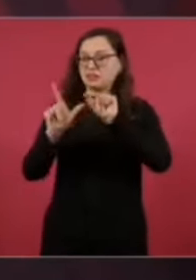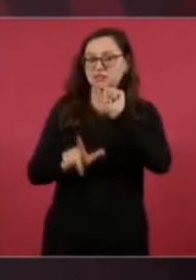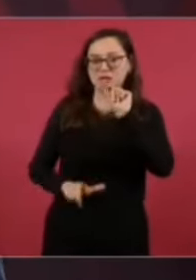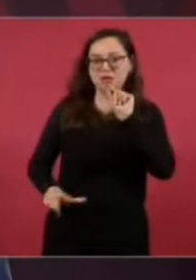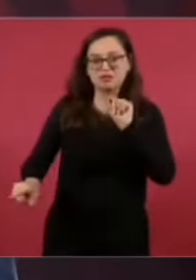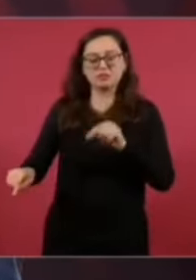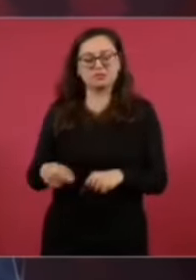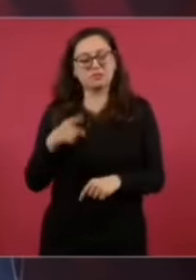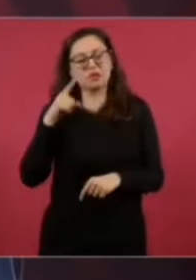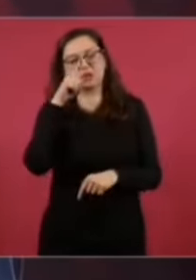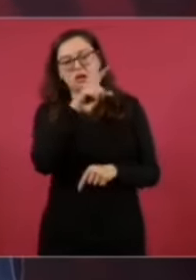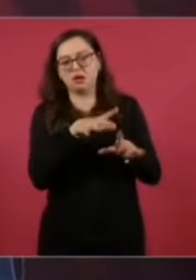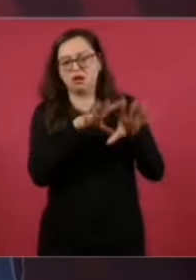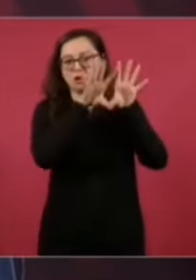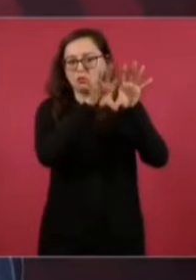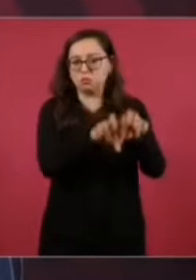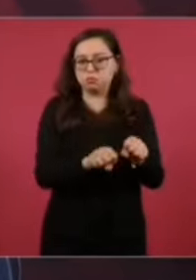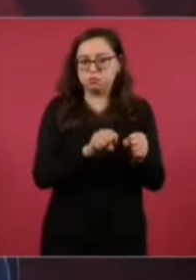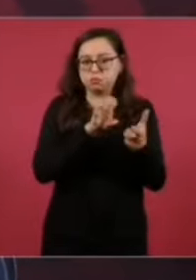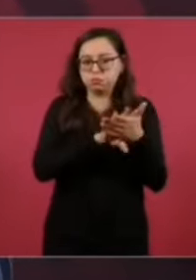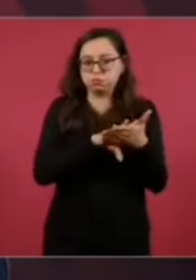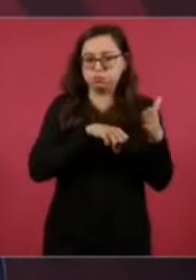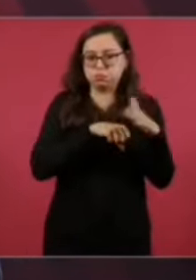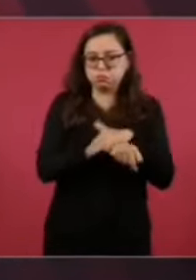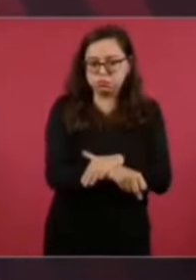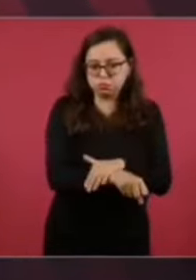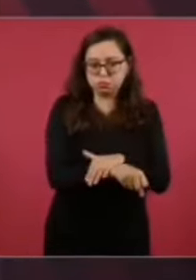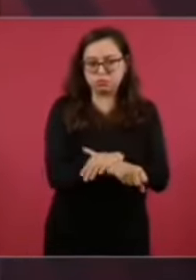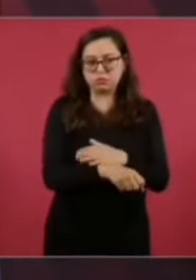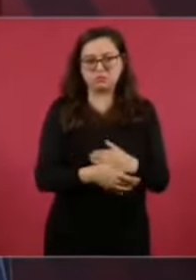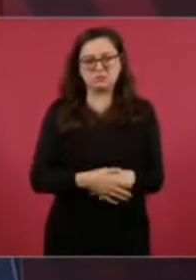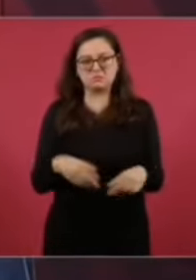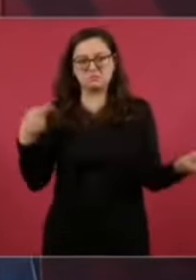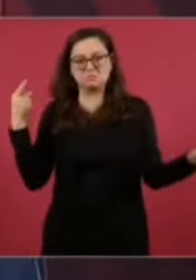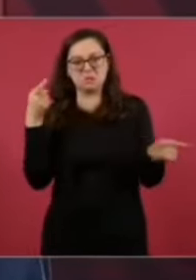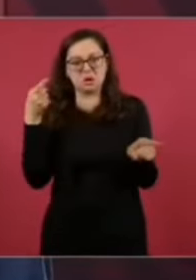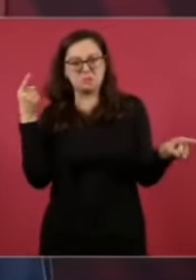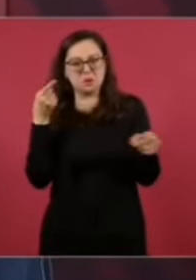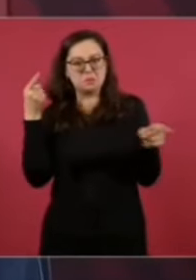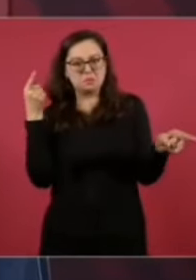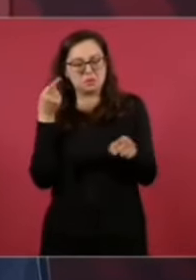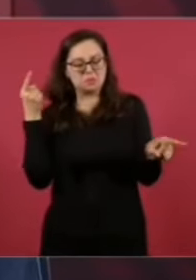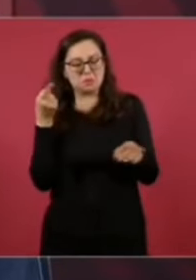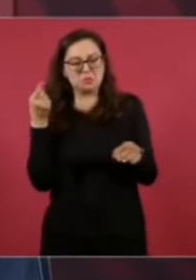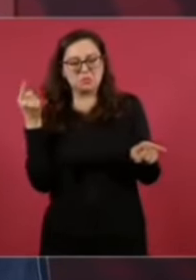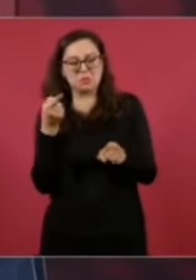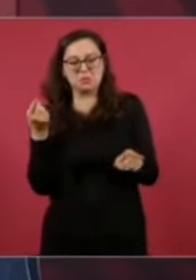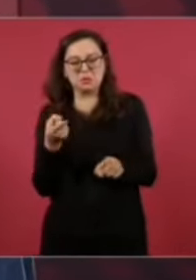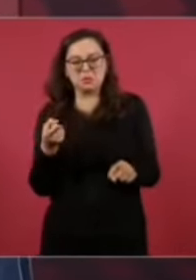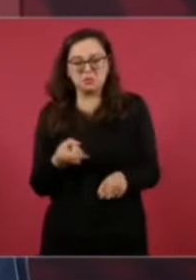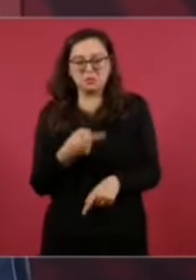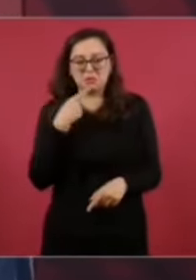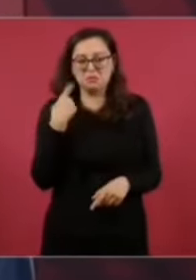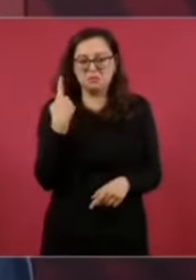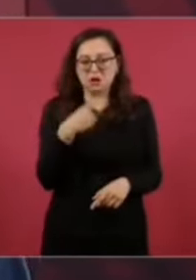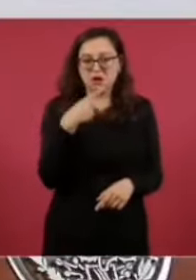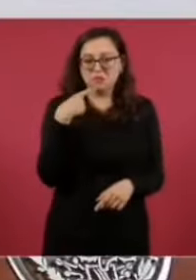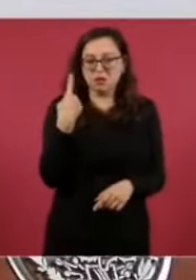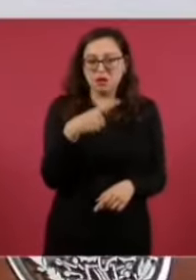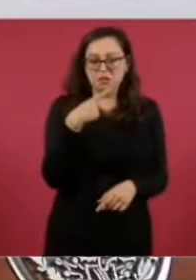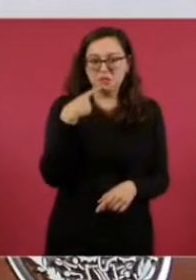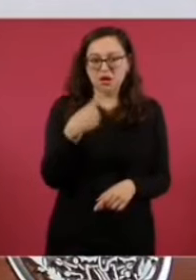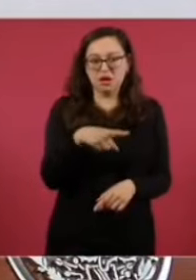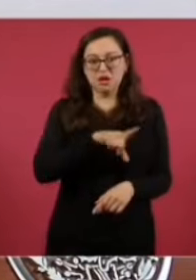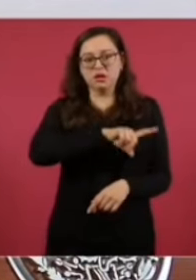y las acusaciones y nos avisan igual